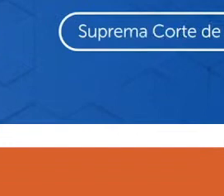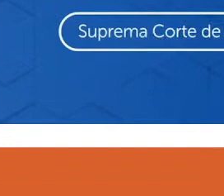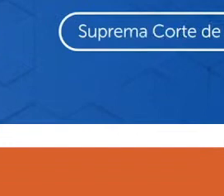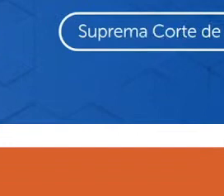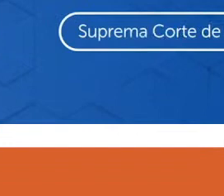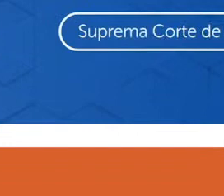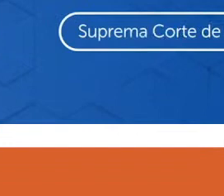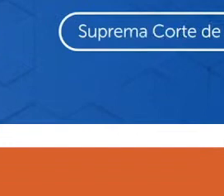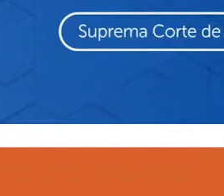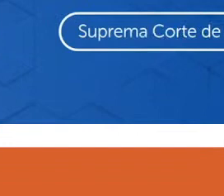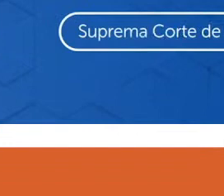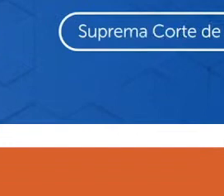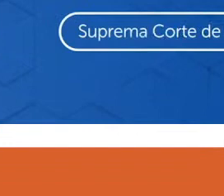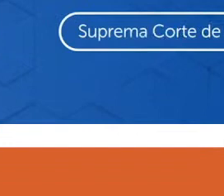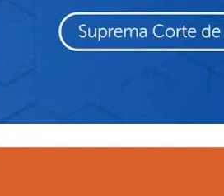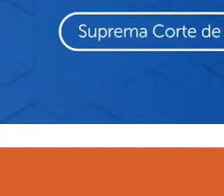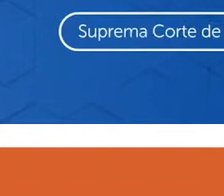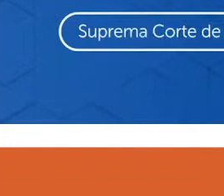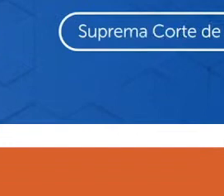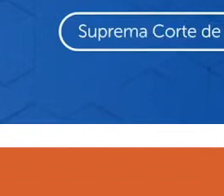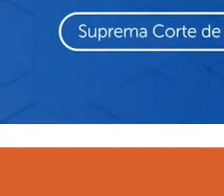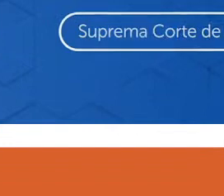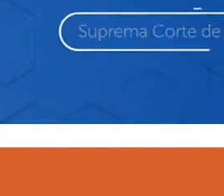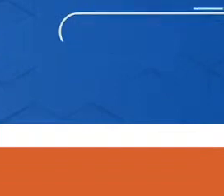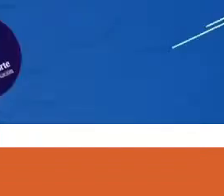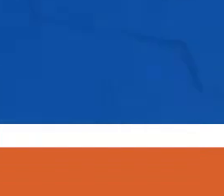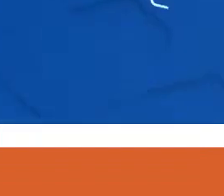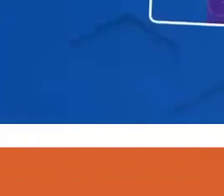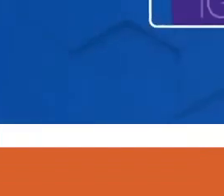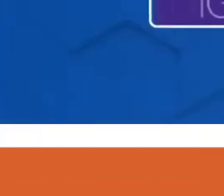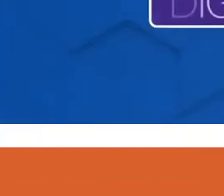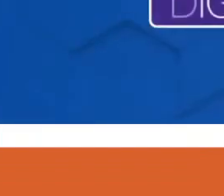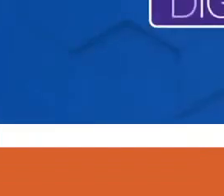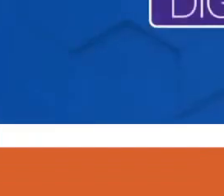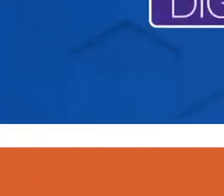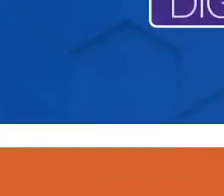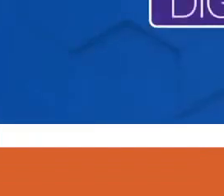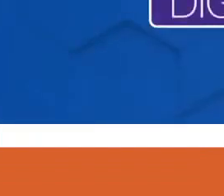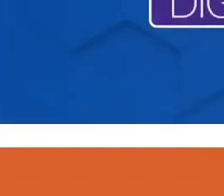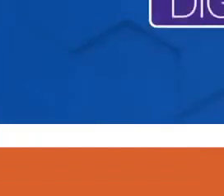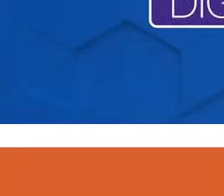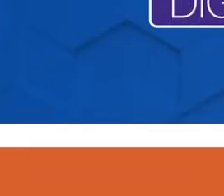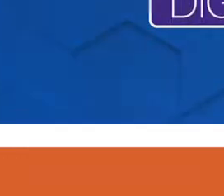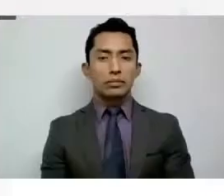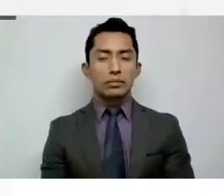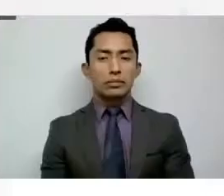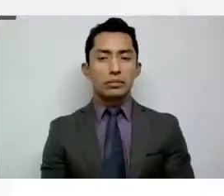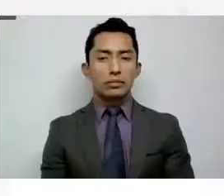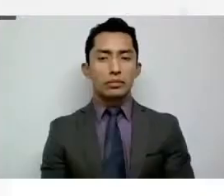como Suprema Corte de Justicia de la Nación. Sigue nuestra página oficial y se parte de la Corte Digital.